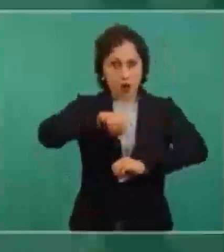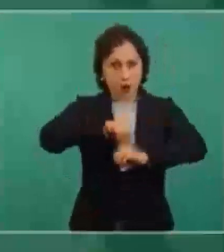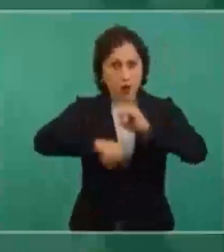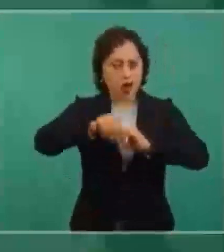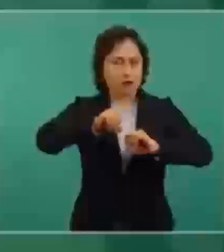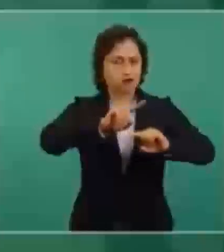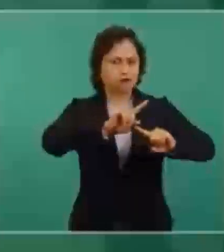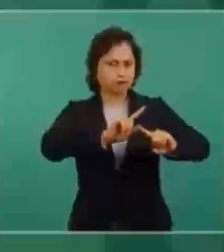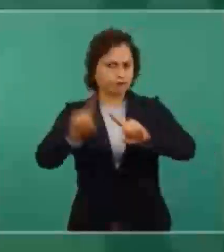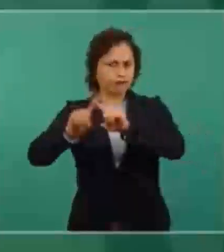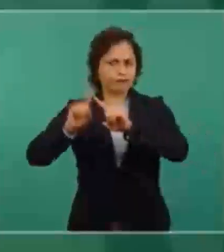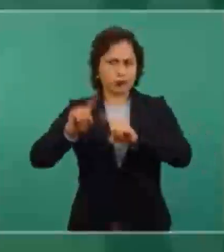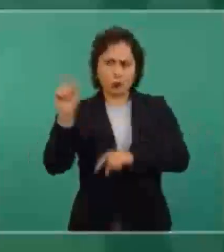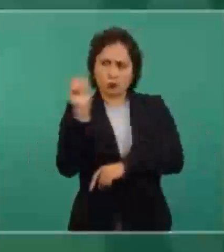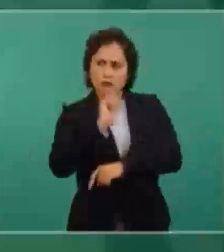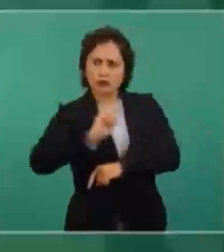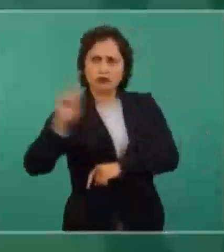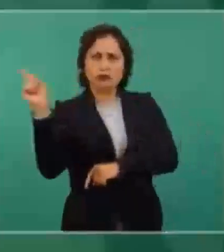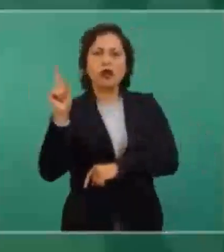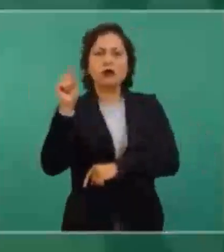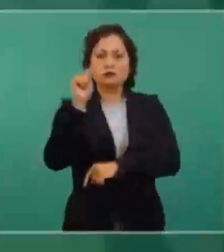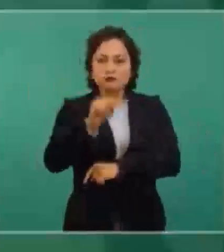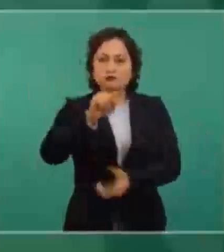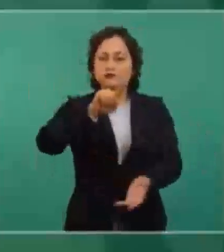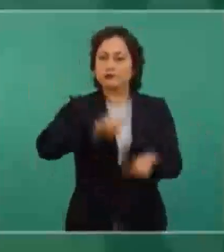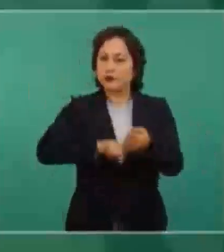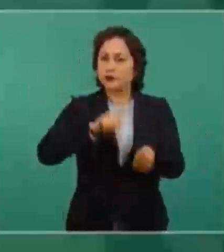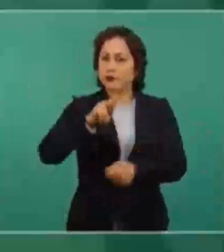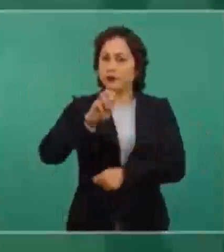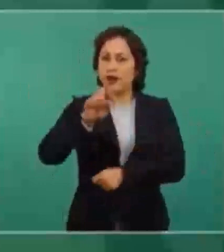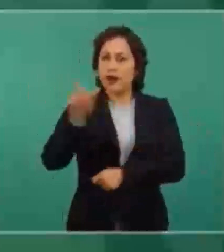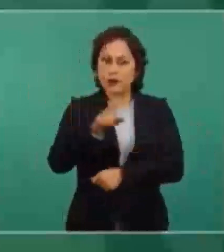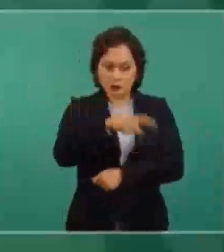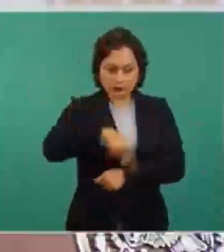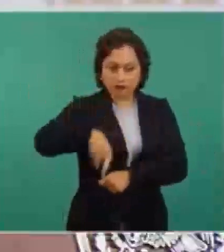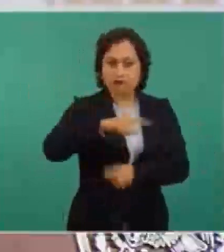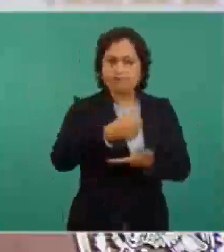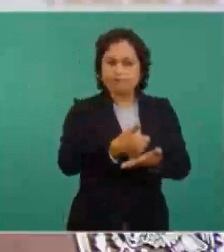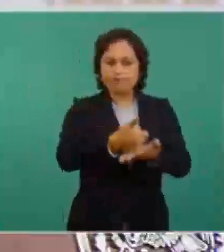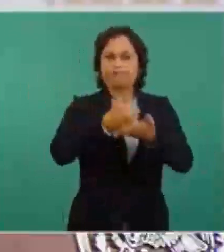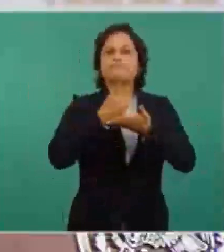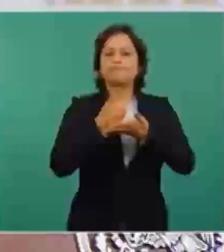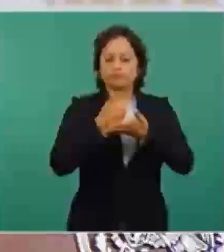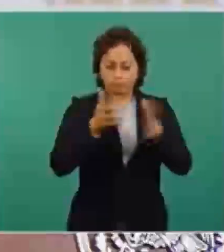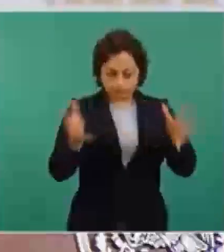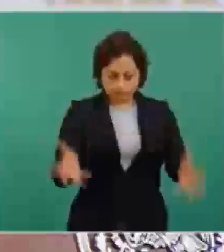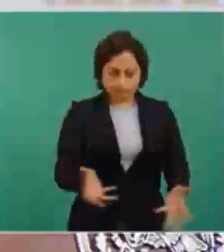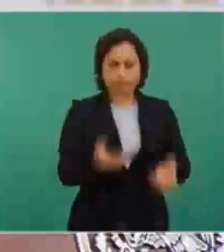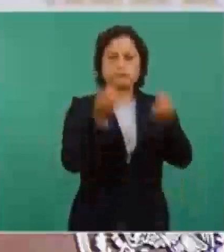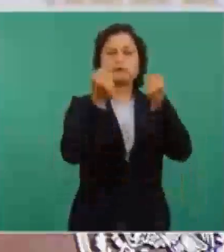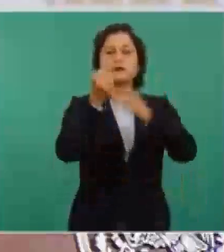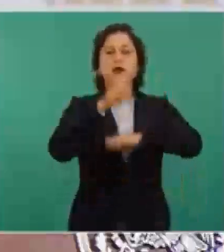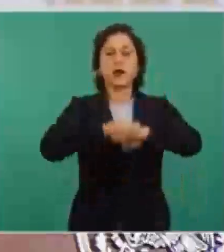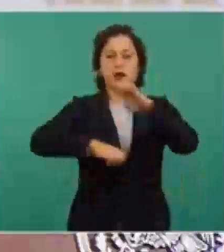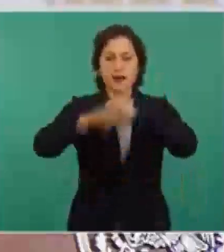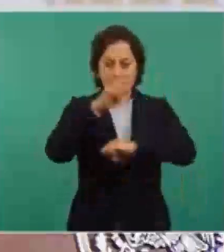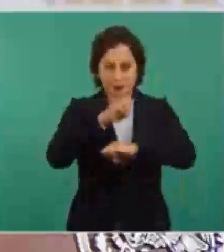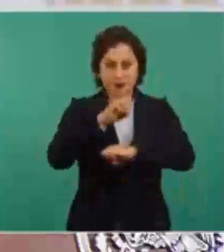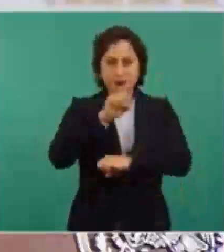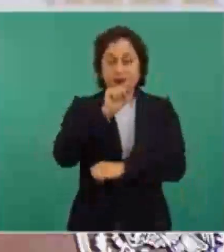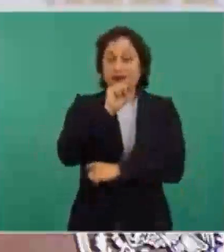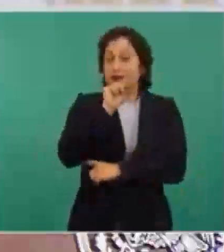profesionales de Pemex. Con ellos estamos rescatando a Pemex. Y desde luego